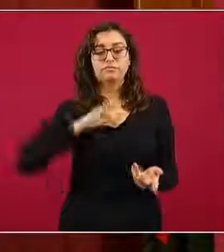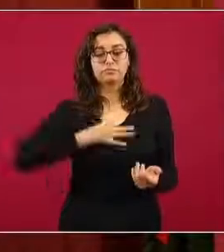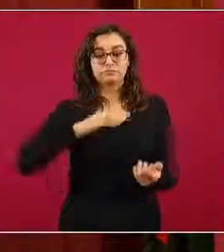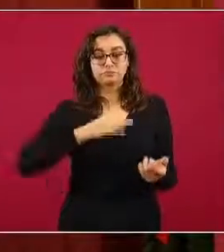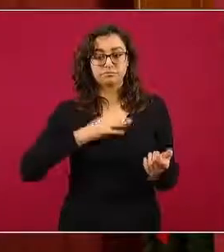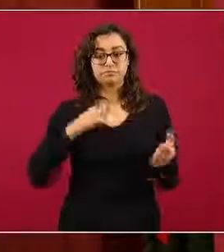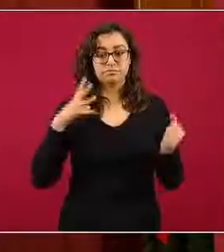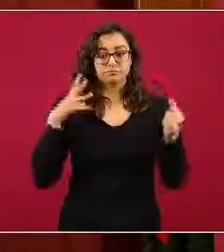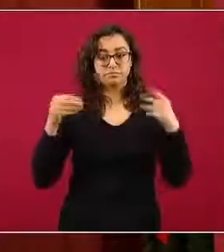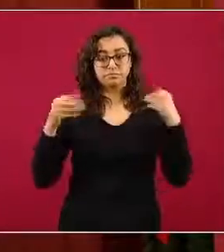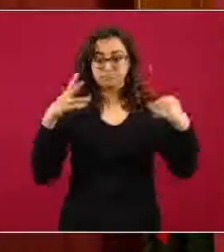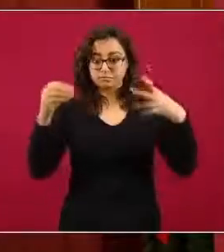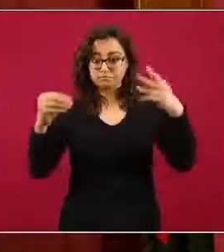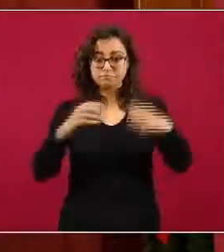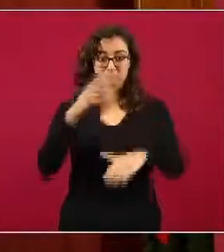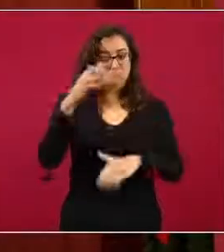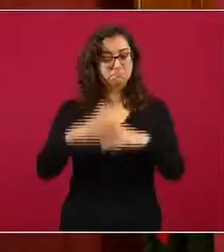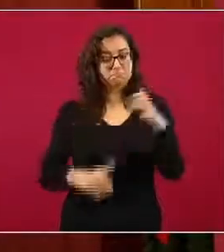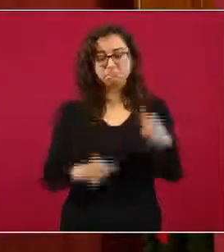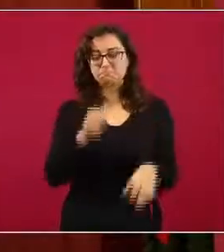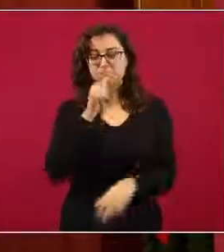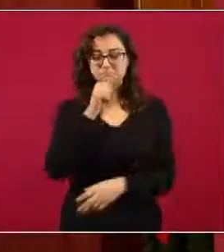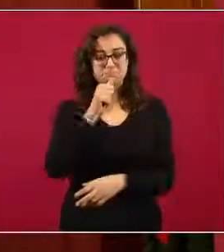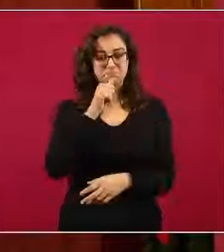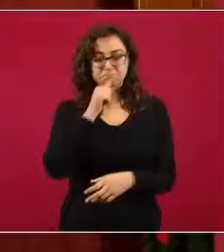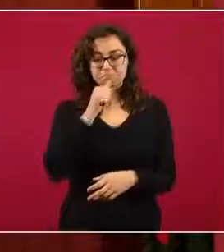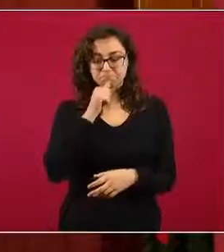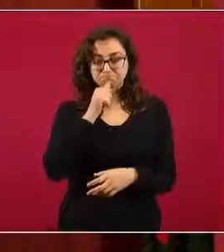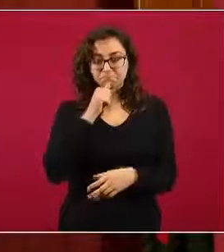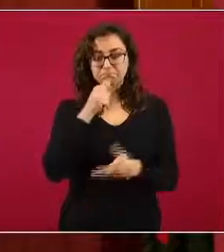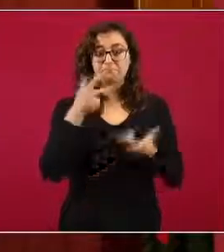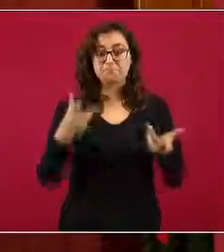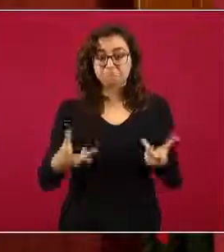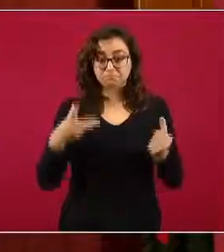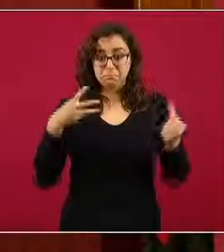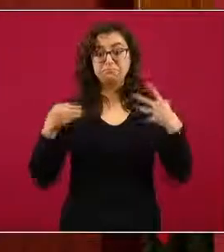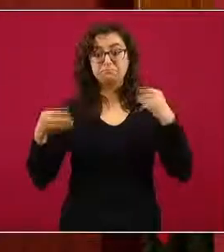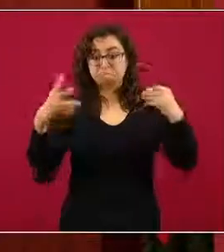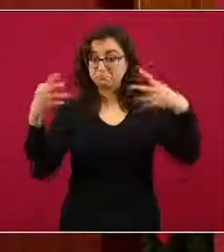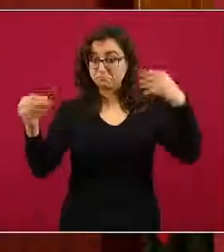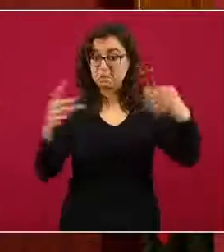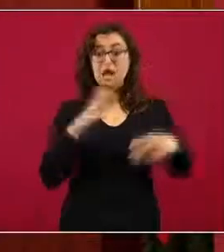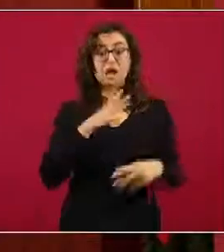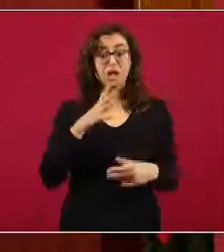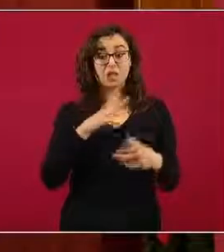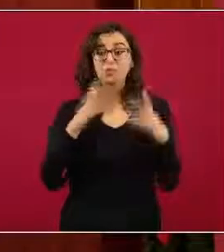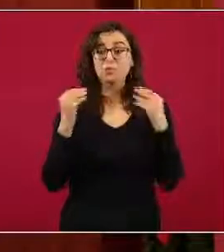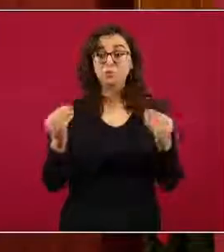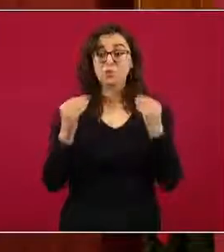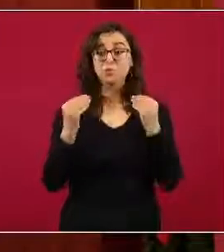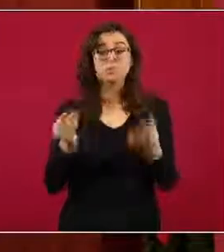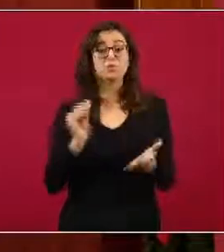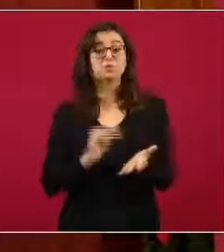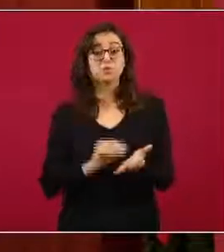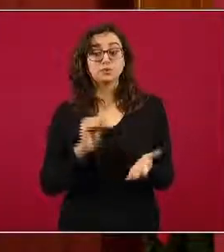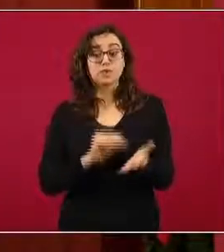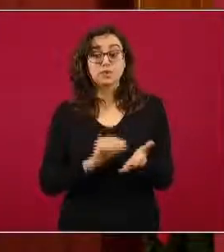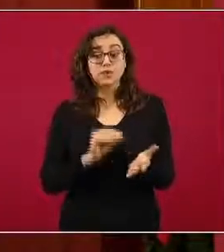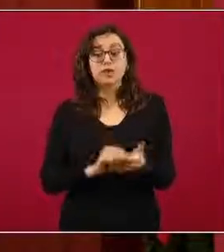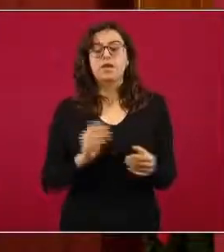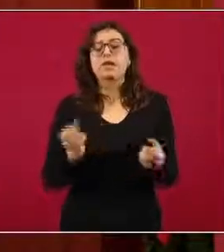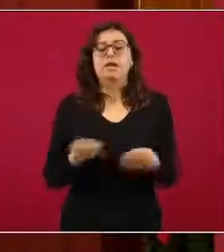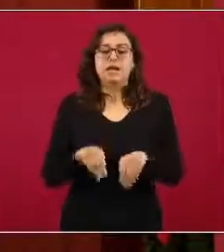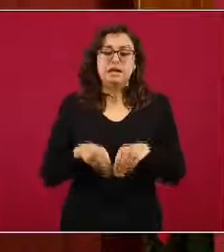pandemia y la epidemia no ha terminado. Estamos todavía en una actividad importante, lógicamente dependiendo de la entidad